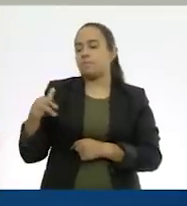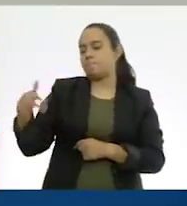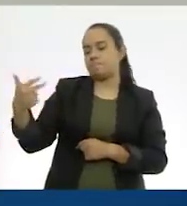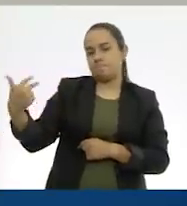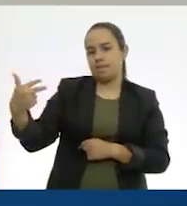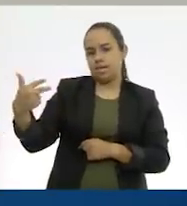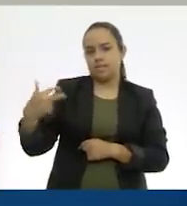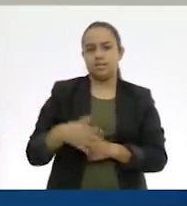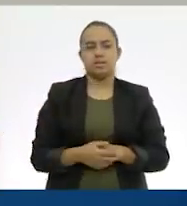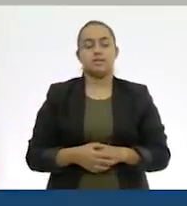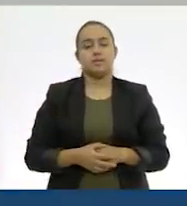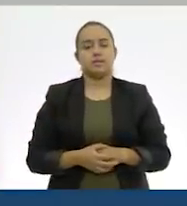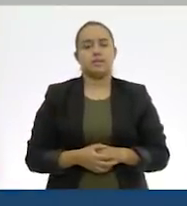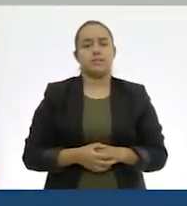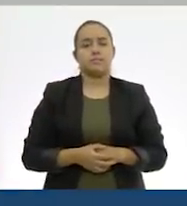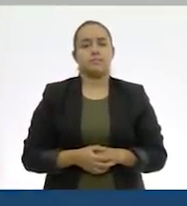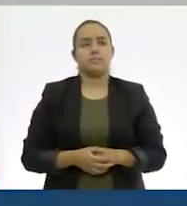manera,